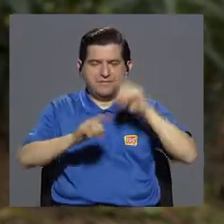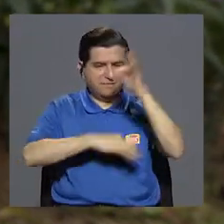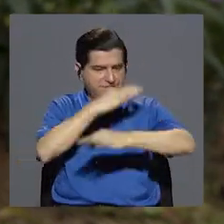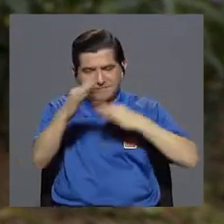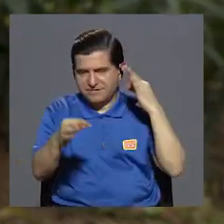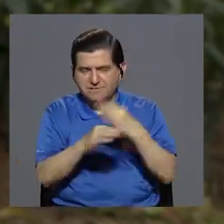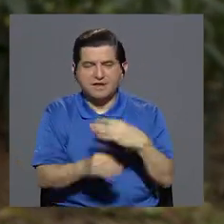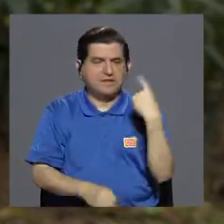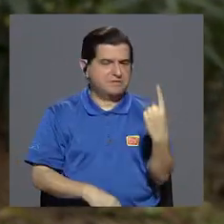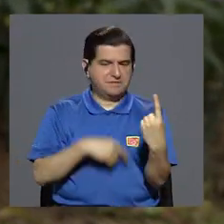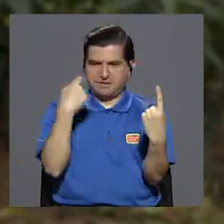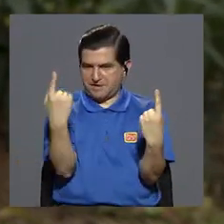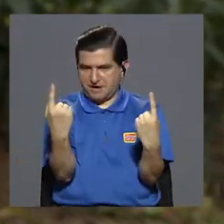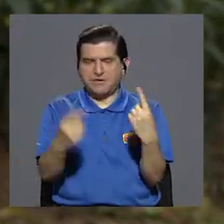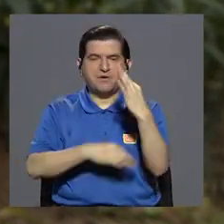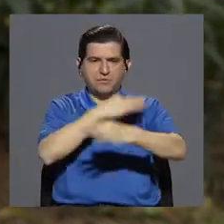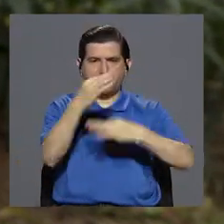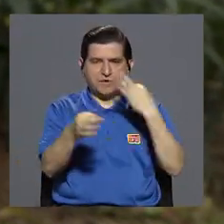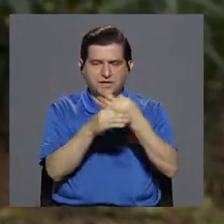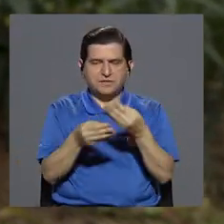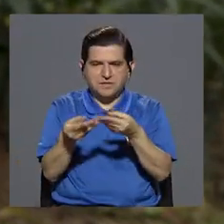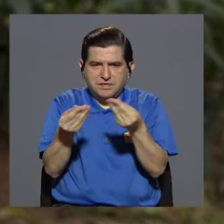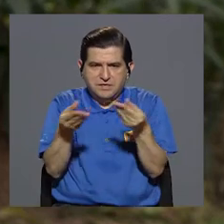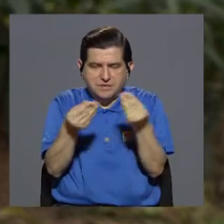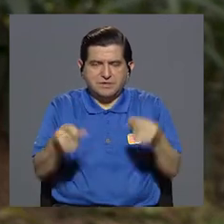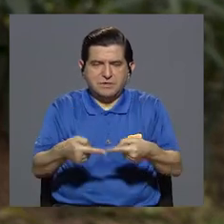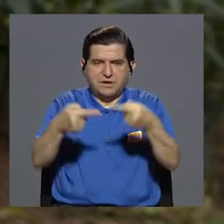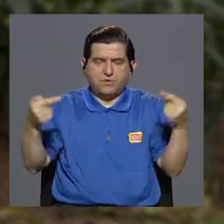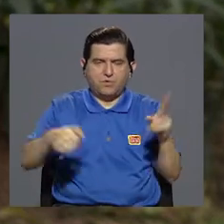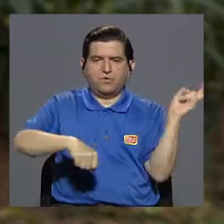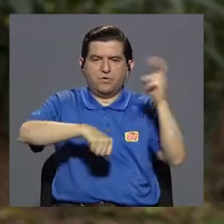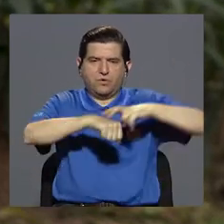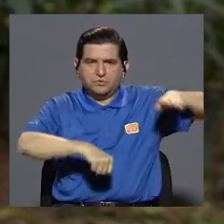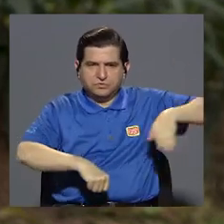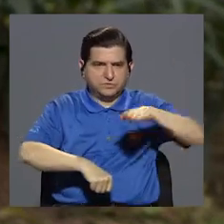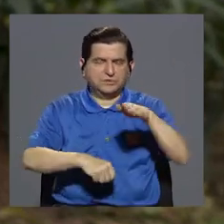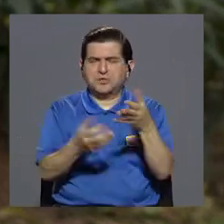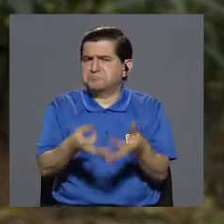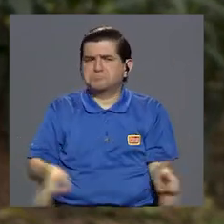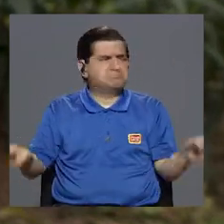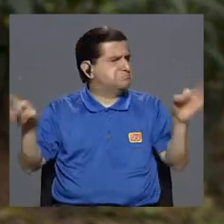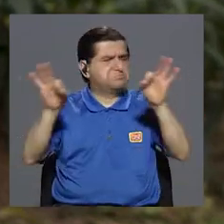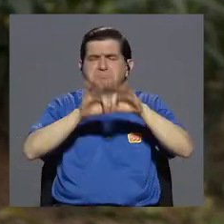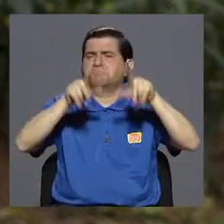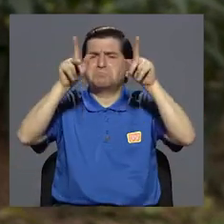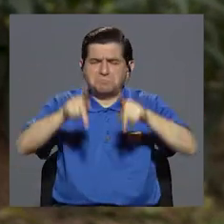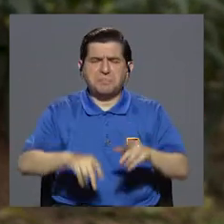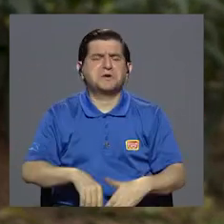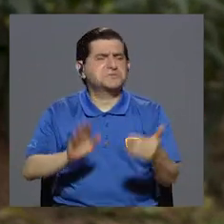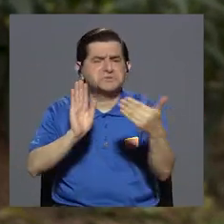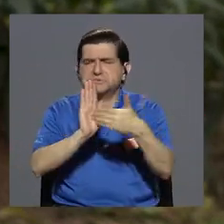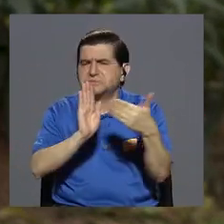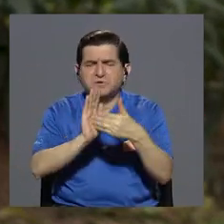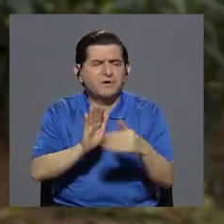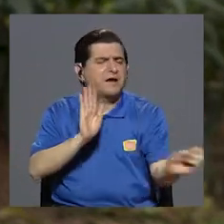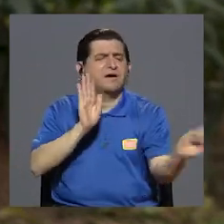clínico. Para cada una de ellas hay un tipo de suero antiofídico. Entonces, no es importante ni decisivo que la persona afectada identifique la